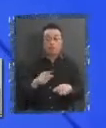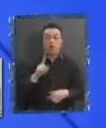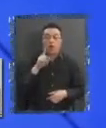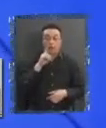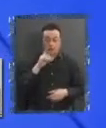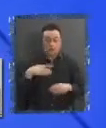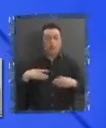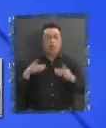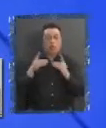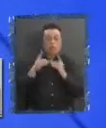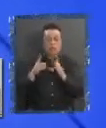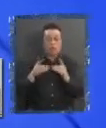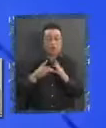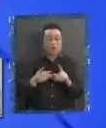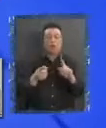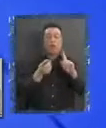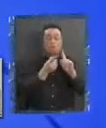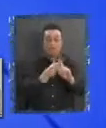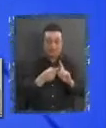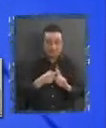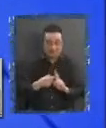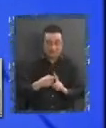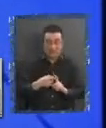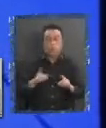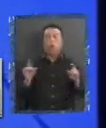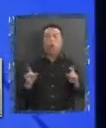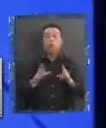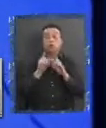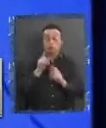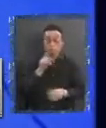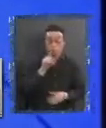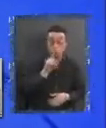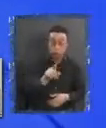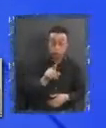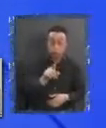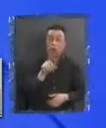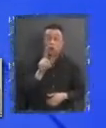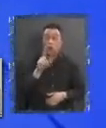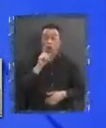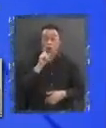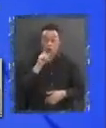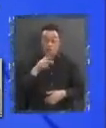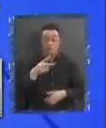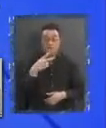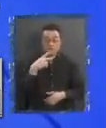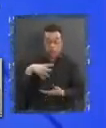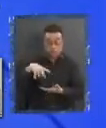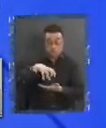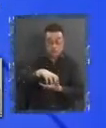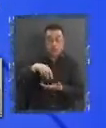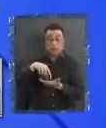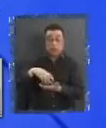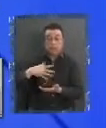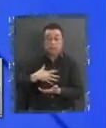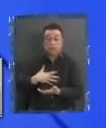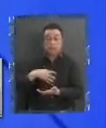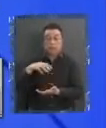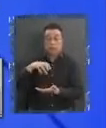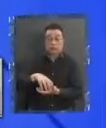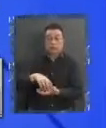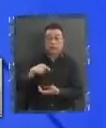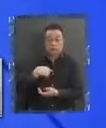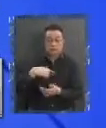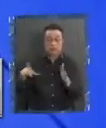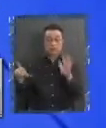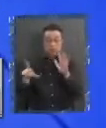participativa. Y si nuevo la democracia participativa por la chucha, señora, que ...donde tú quieres instalar una ley